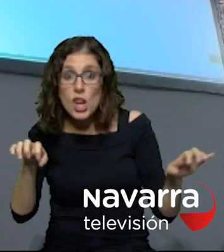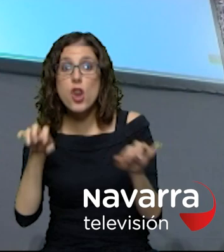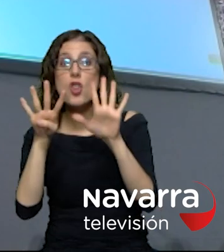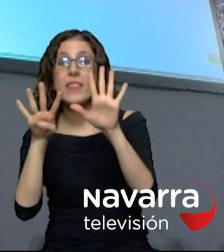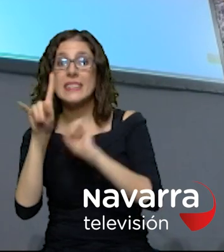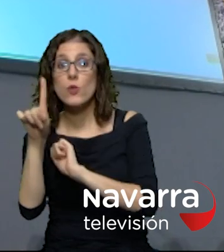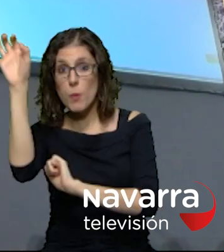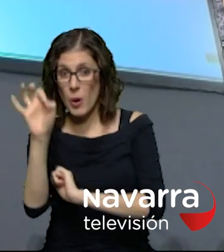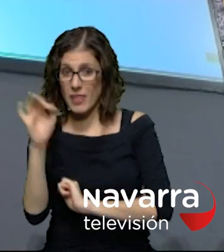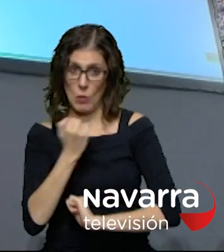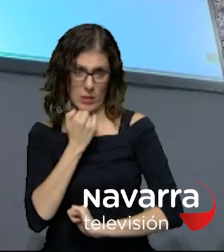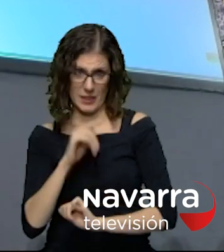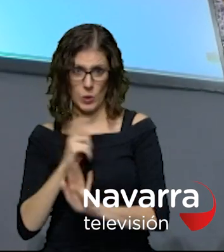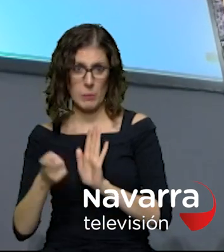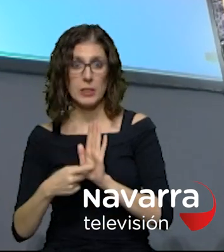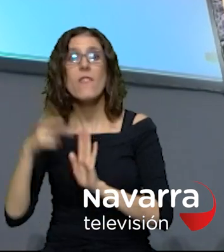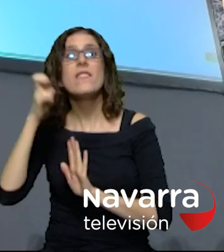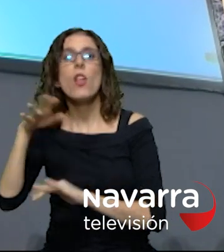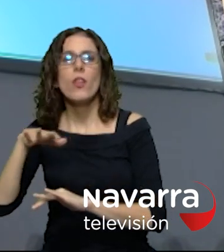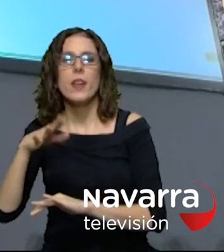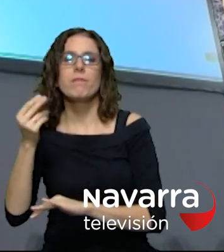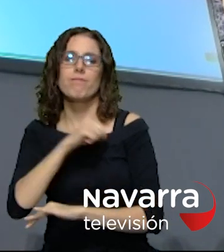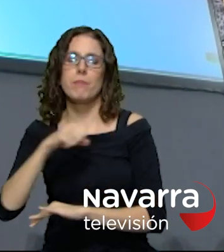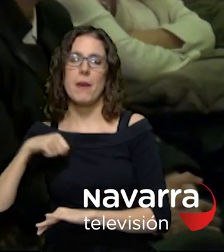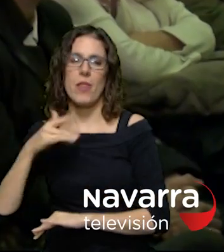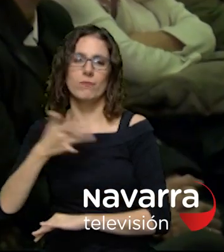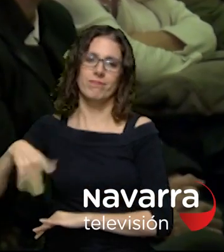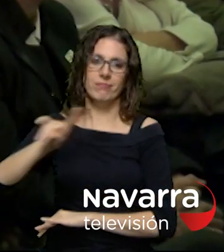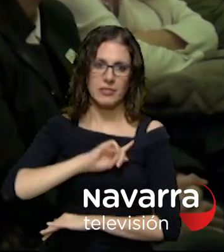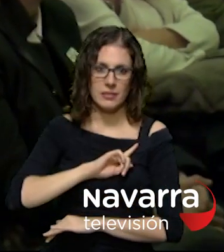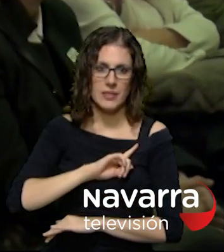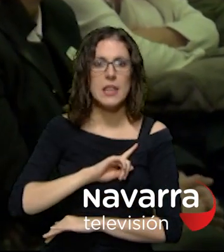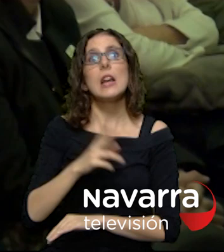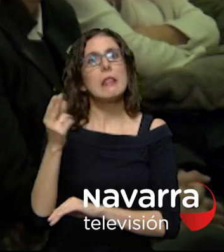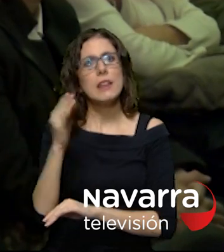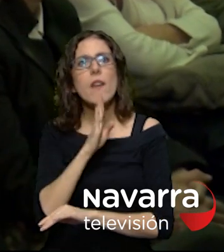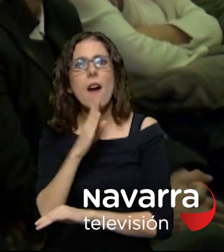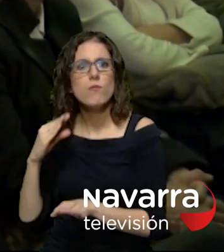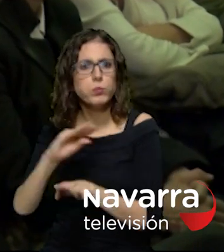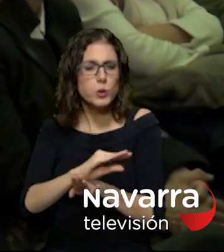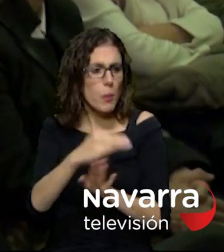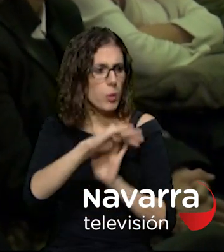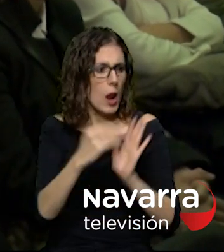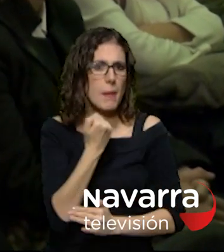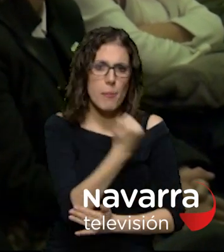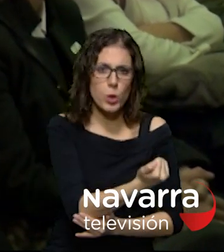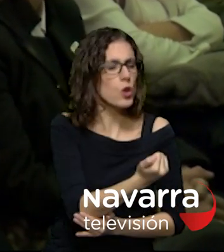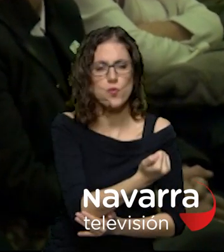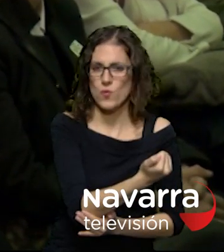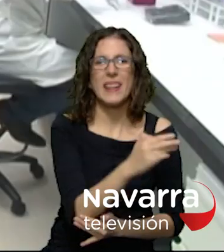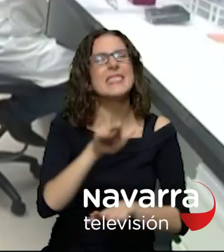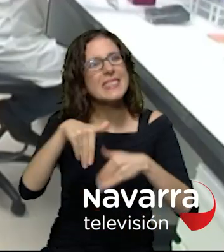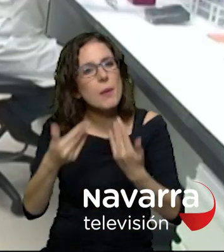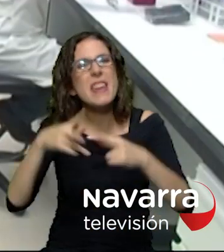su totalidad de donaciones privadas presupuesto que no sólo dedican a programas de apoyo sino también a la investigación un área